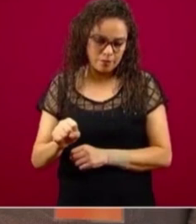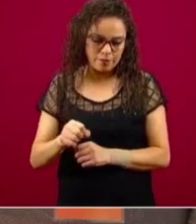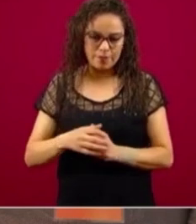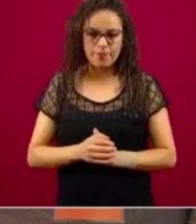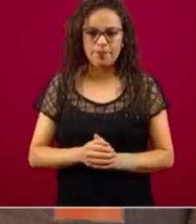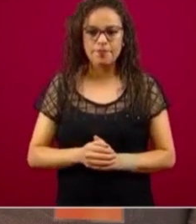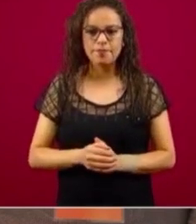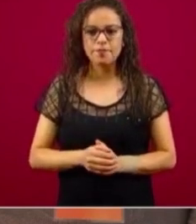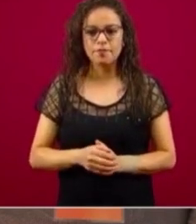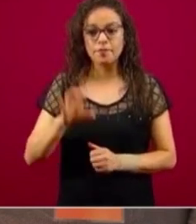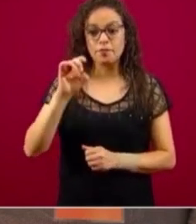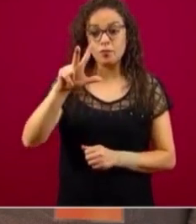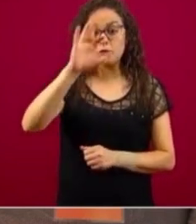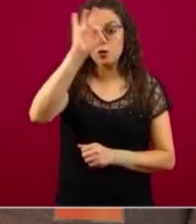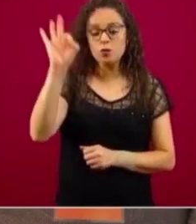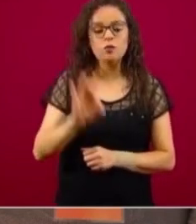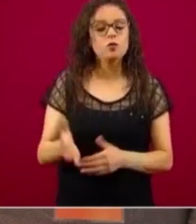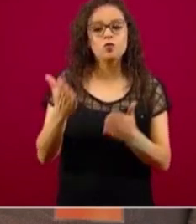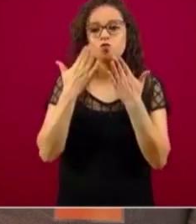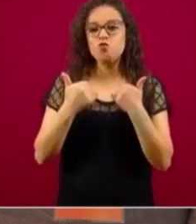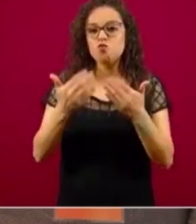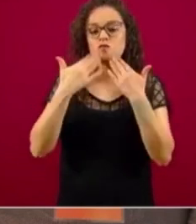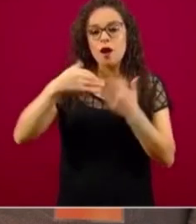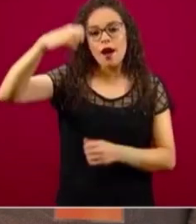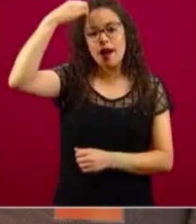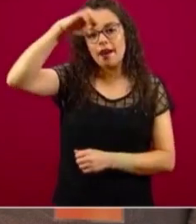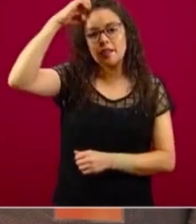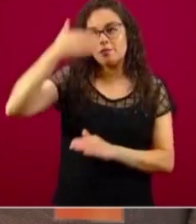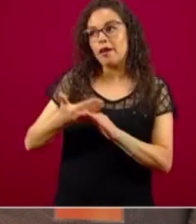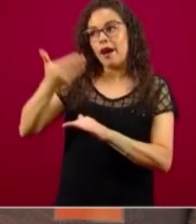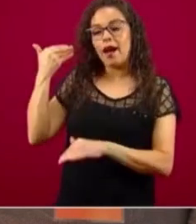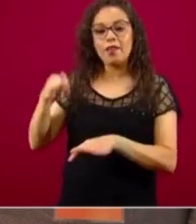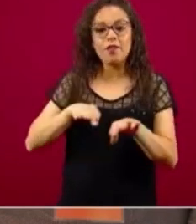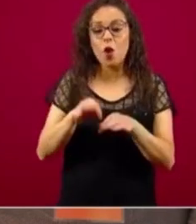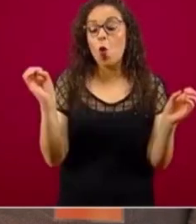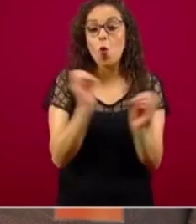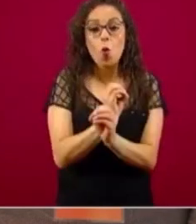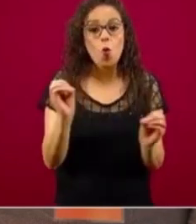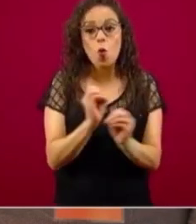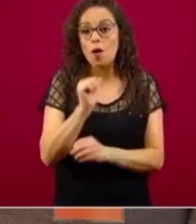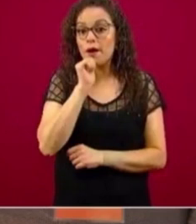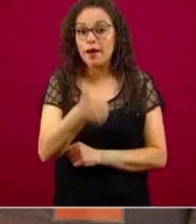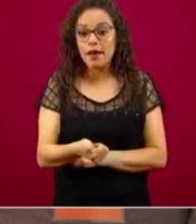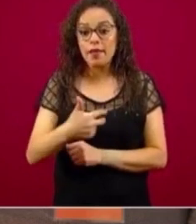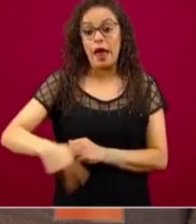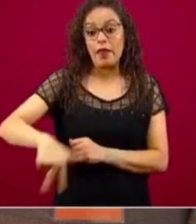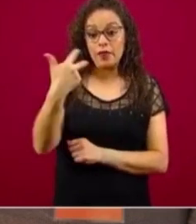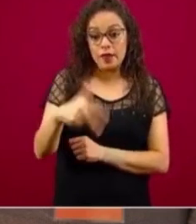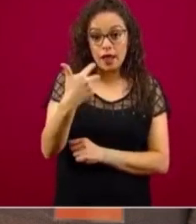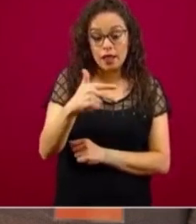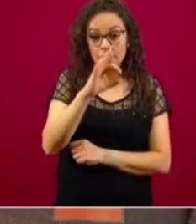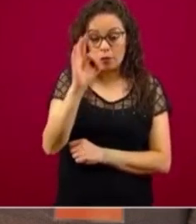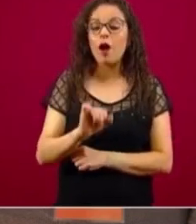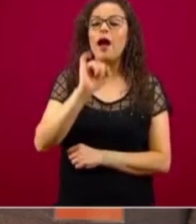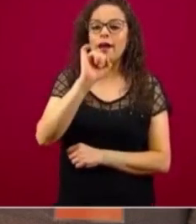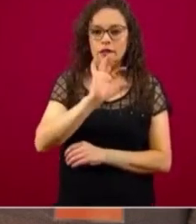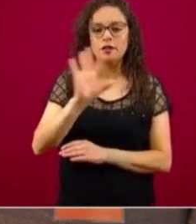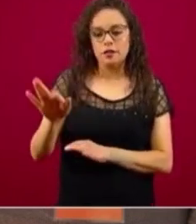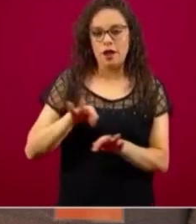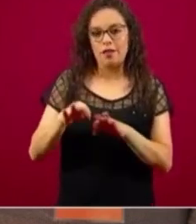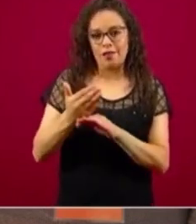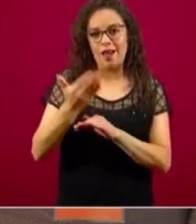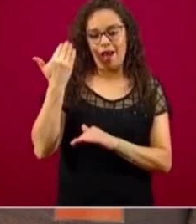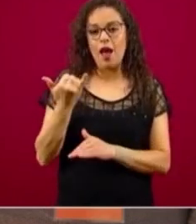el 13 sí remunerado. Respecto a la pregunta de qué tiempo estuviste sin trabajar